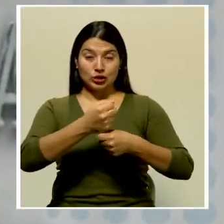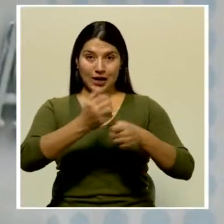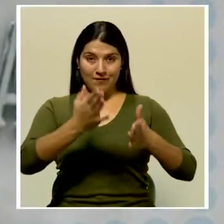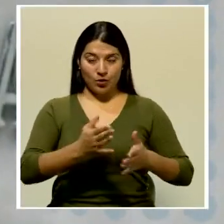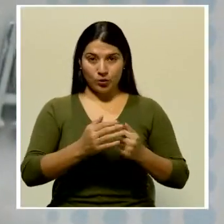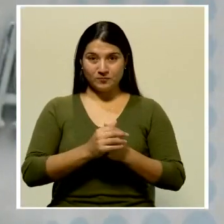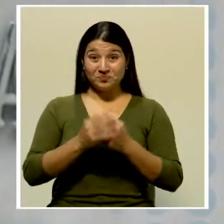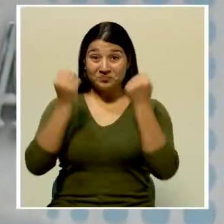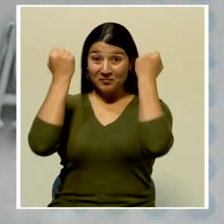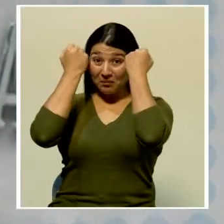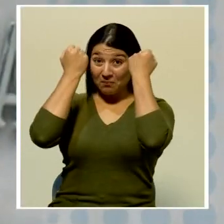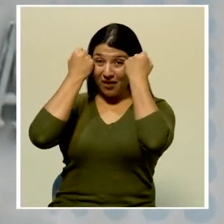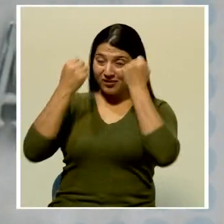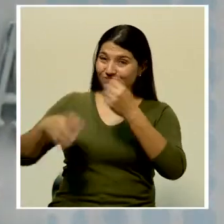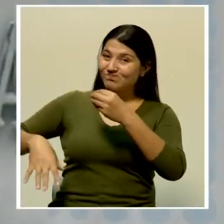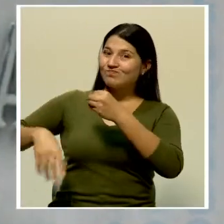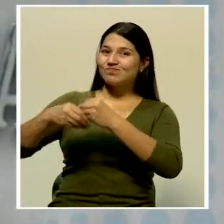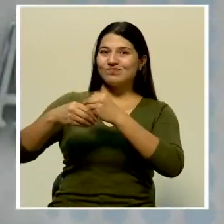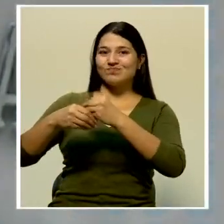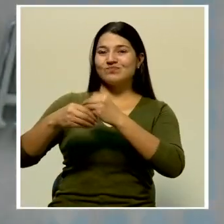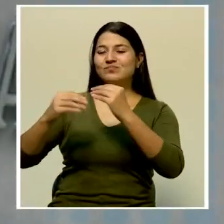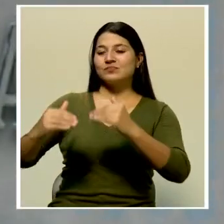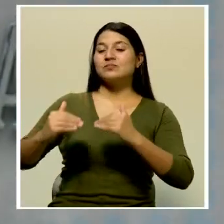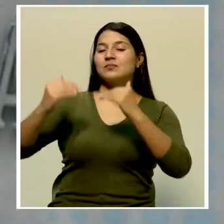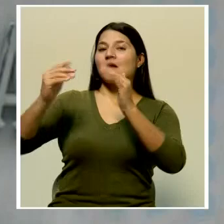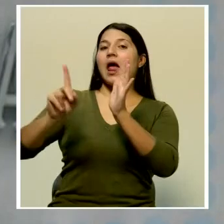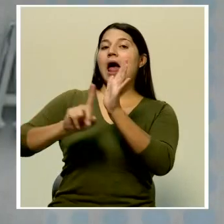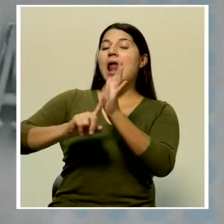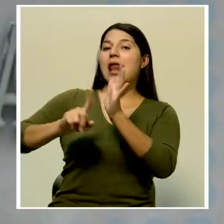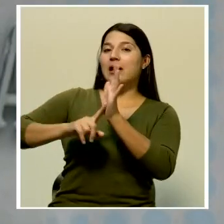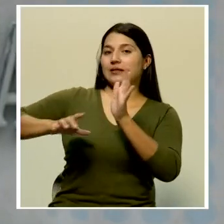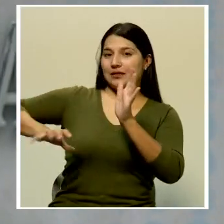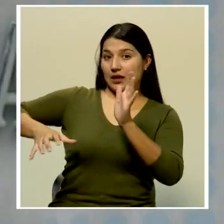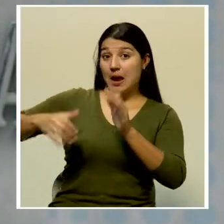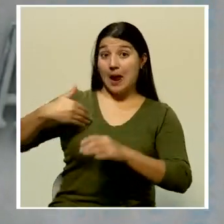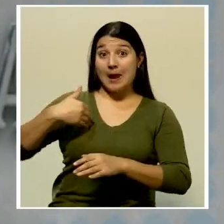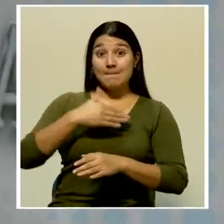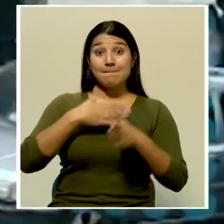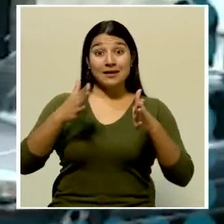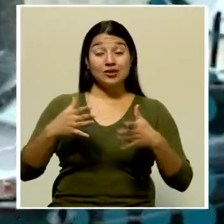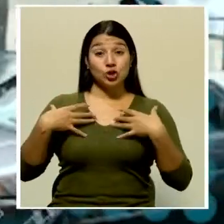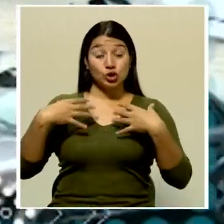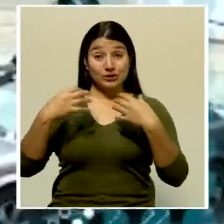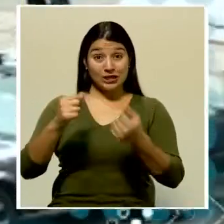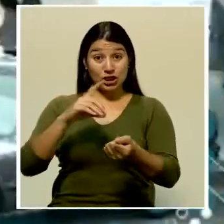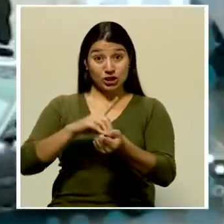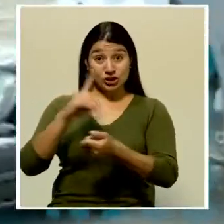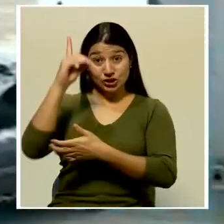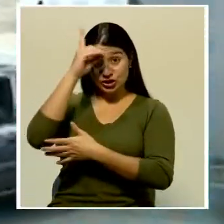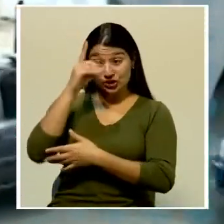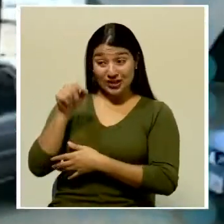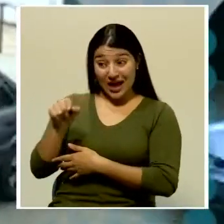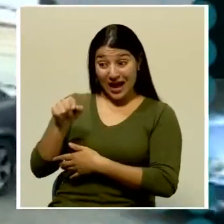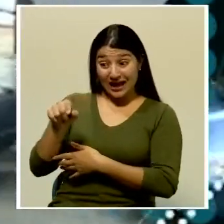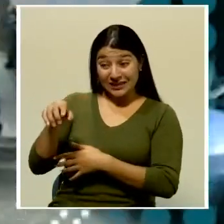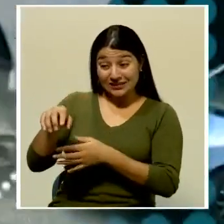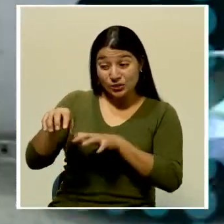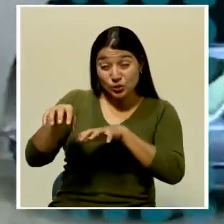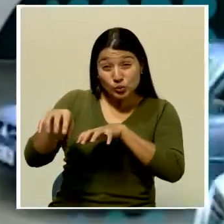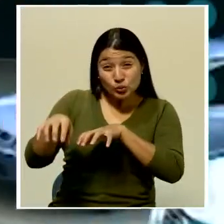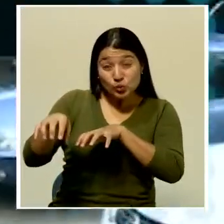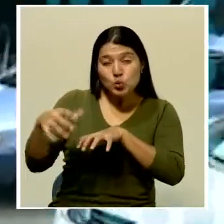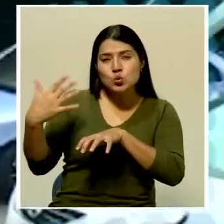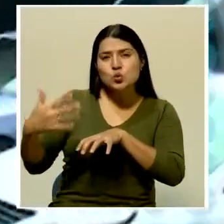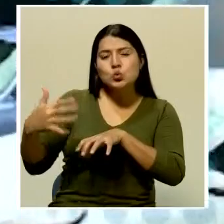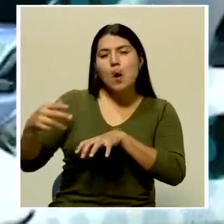Pavas se unió a la lista de sectores en alerta naranja. El ministro de Salud, Daniel Salas, aseguró que es el distrito con mayor peligro de